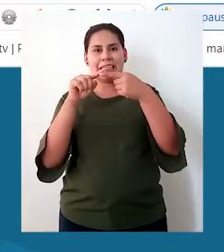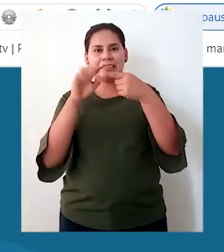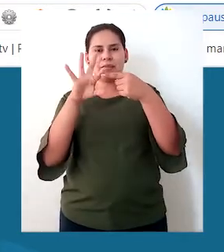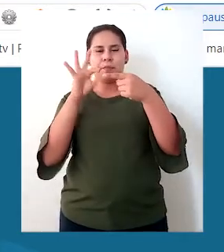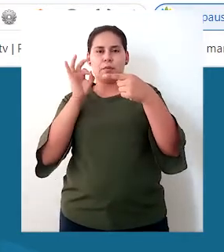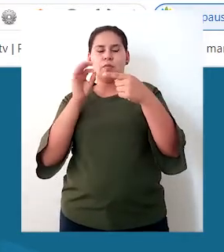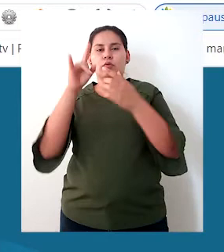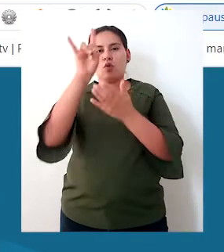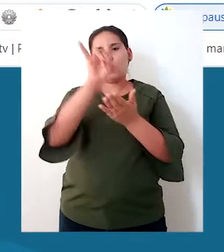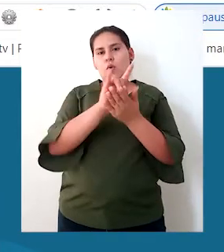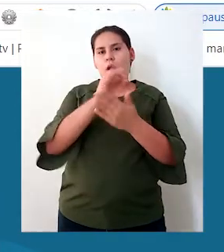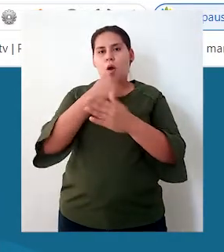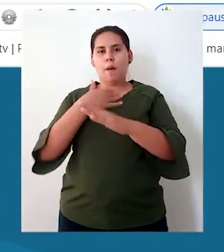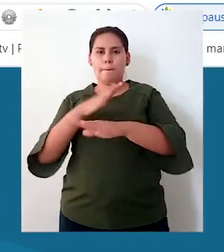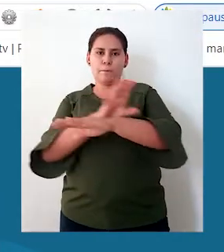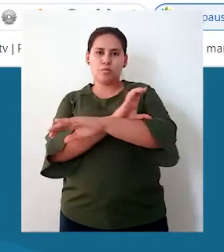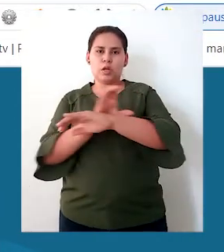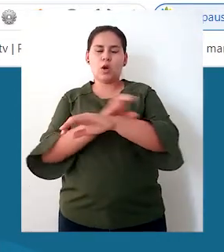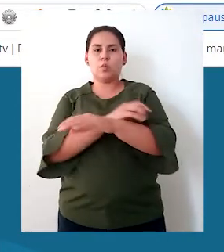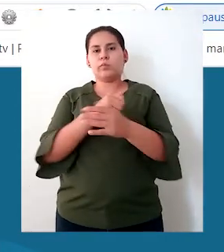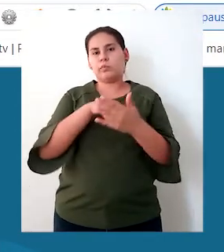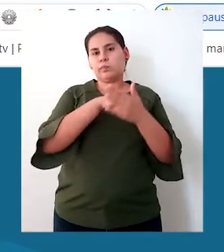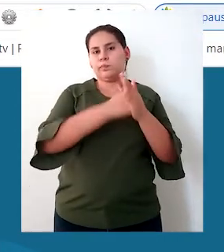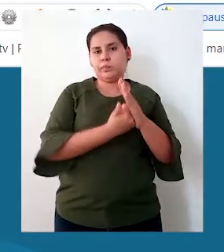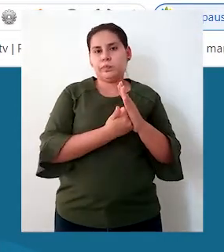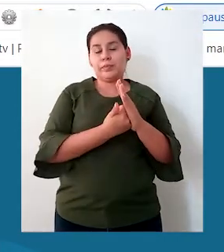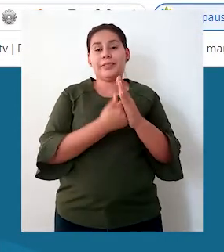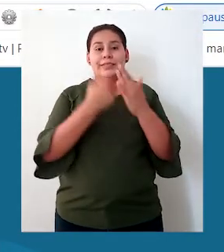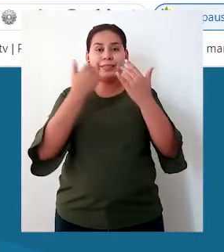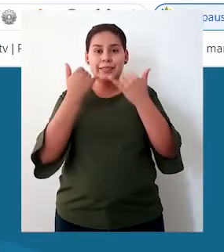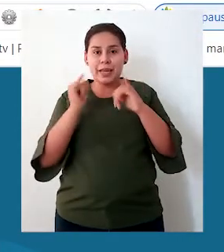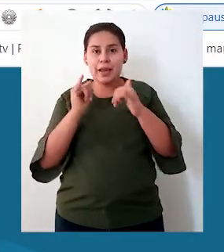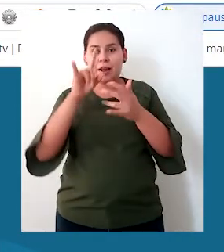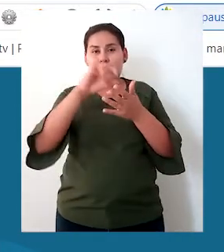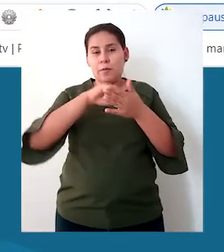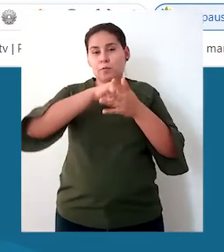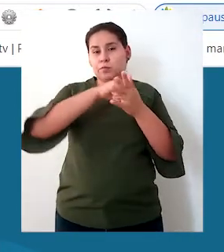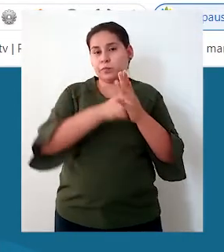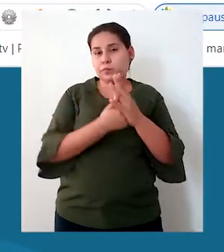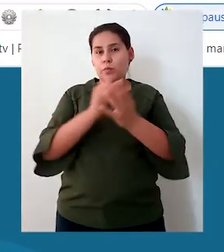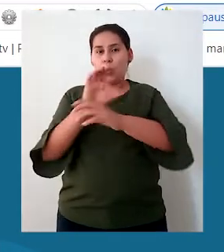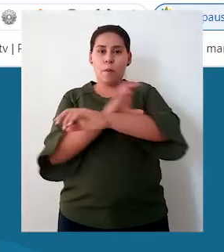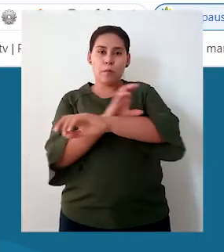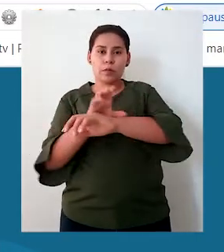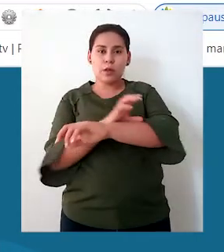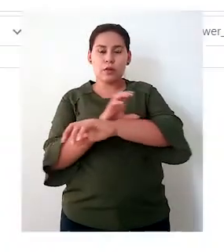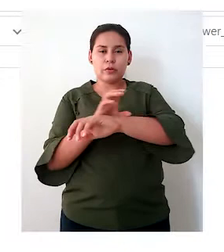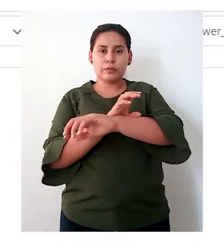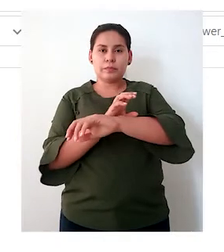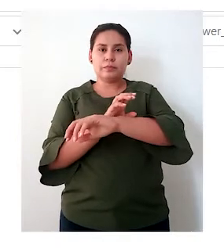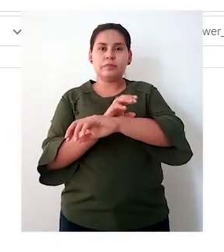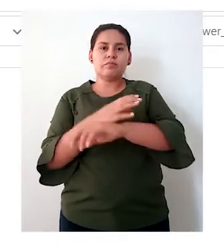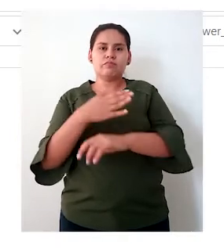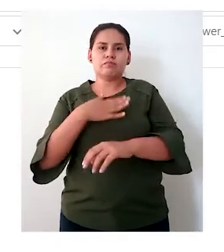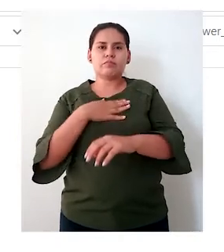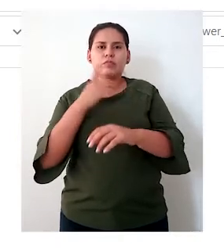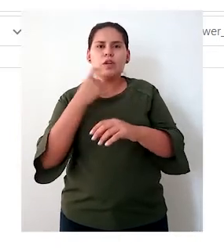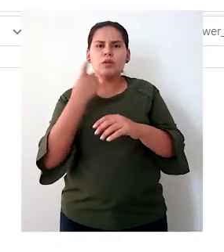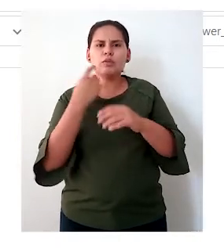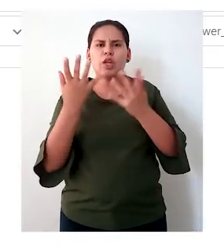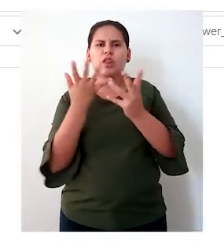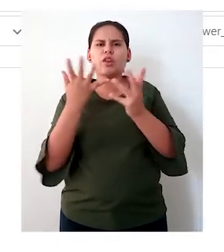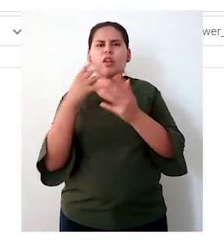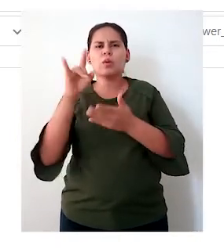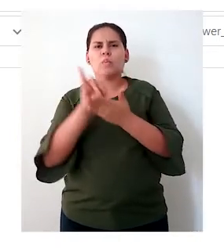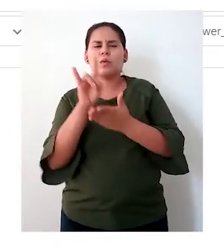a mi computador. Una vez descargada la versión de BossViewer, vamos al lugar donde la